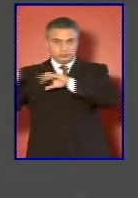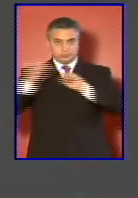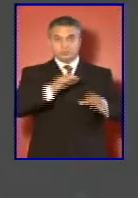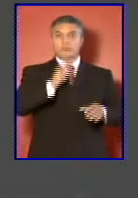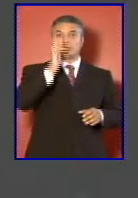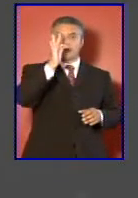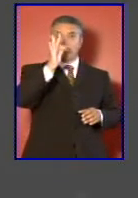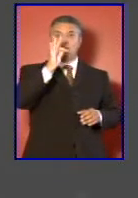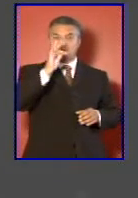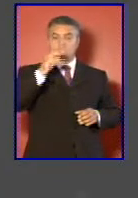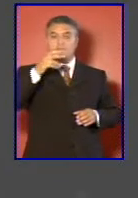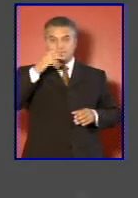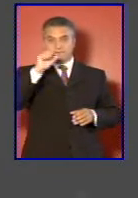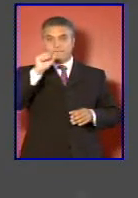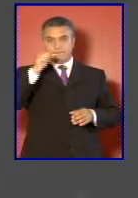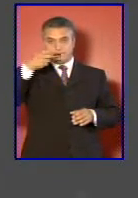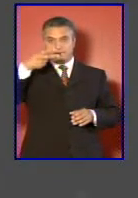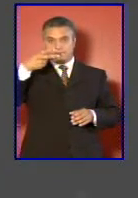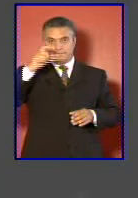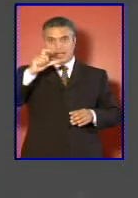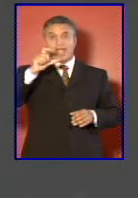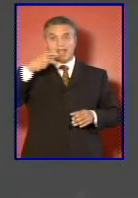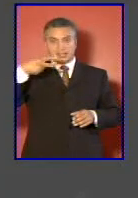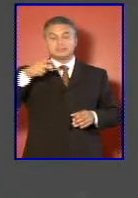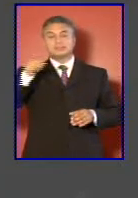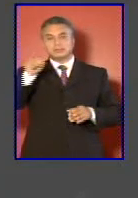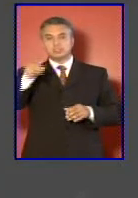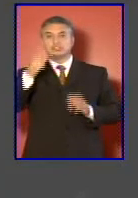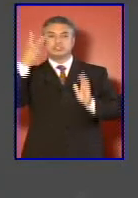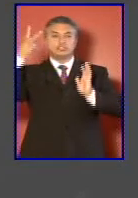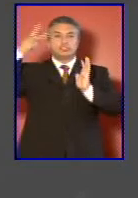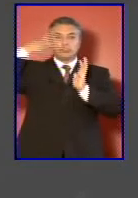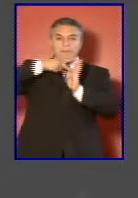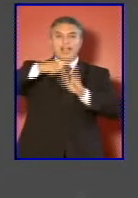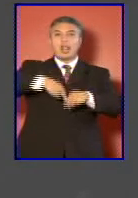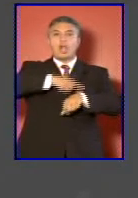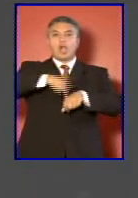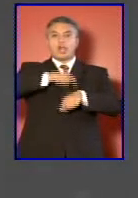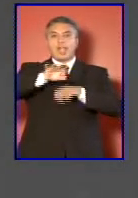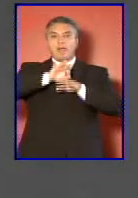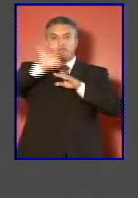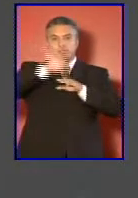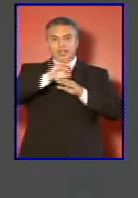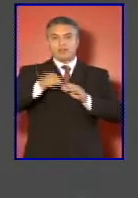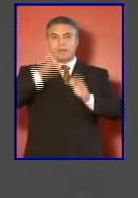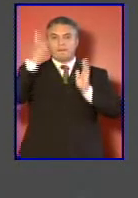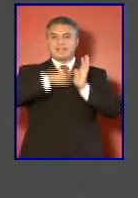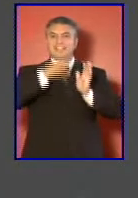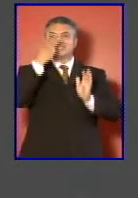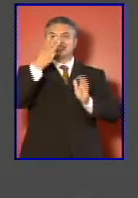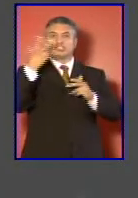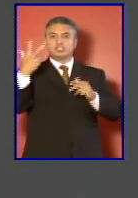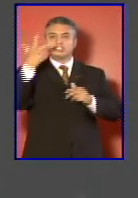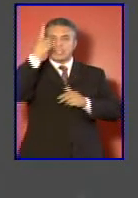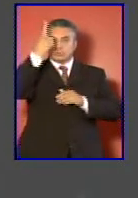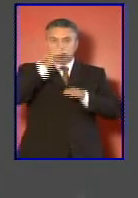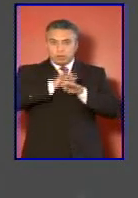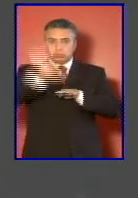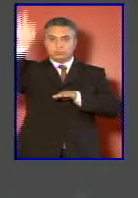realizó 2.000 horas de vuelo con 1.381 salidas de aviones